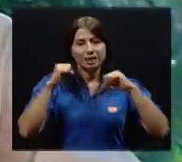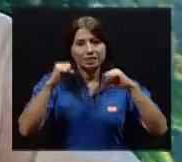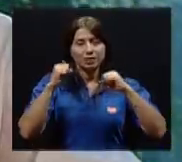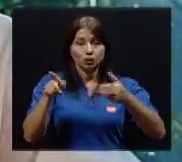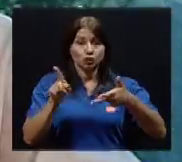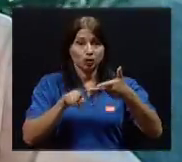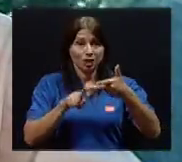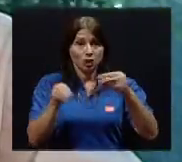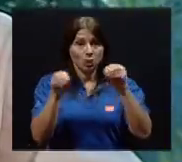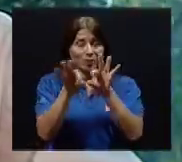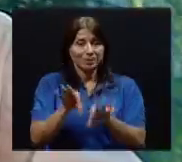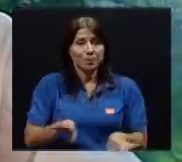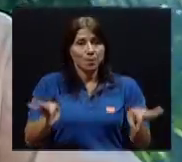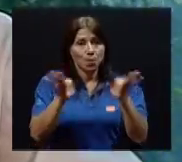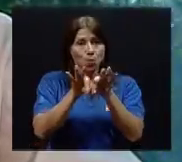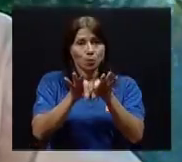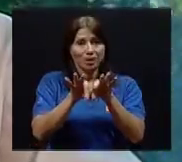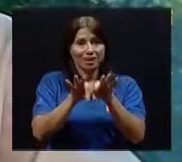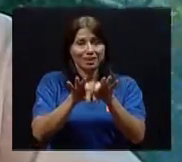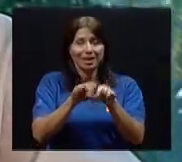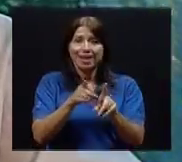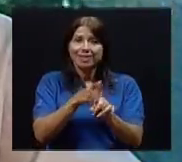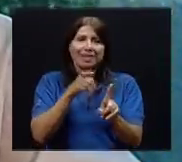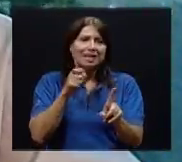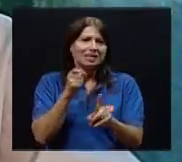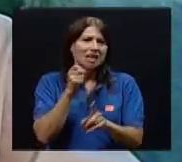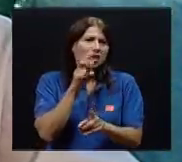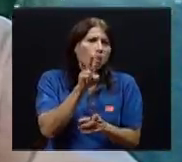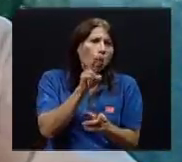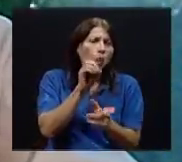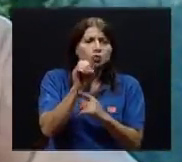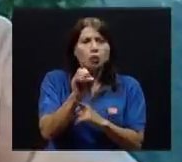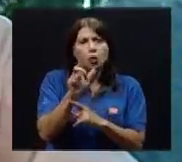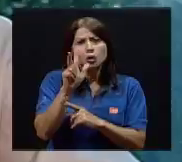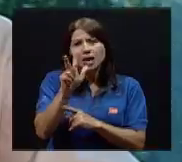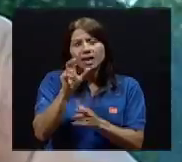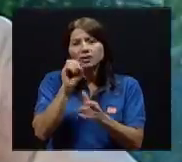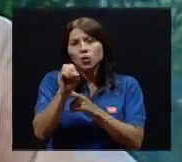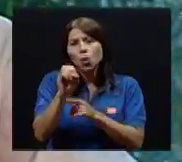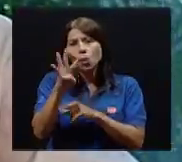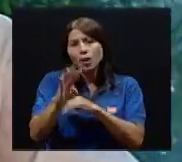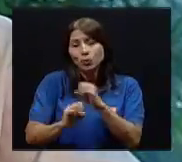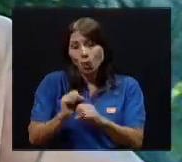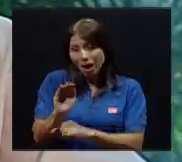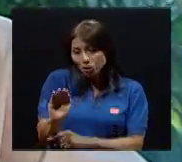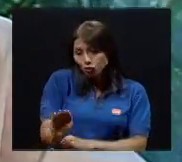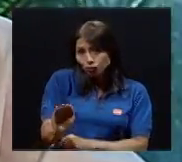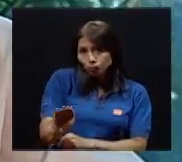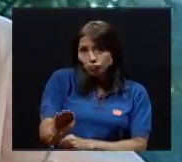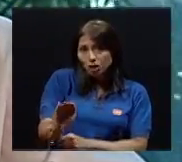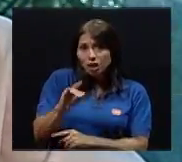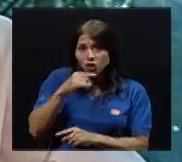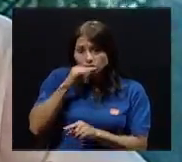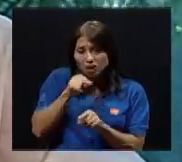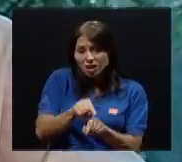los niños desde los 2, 3, 4 años, si usted no sabe lo que hacer, no